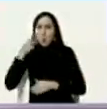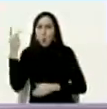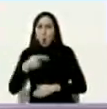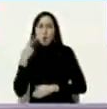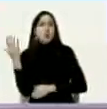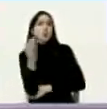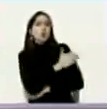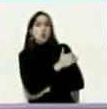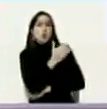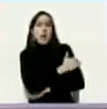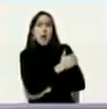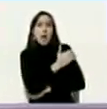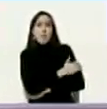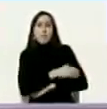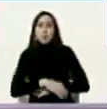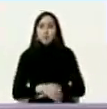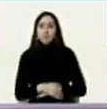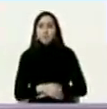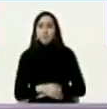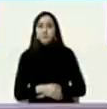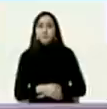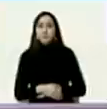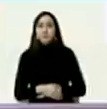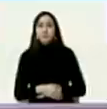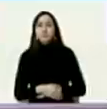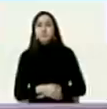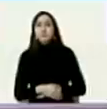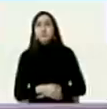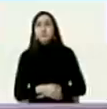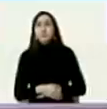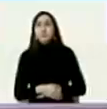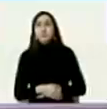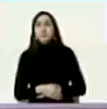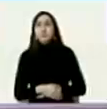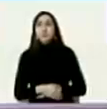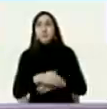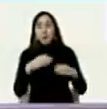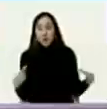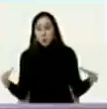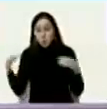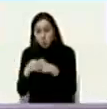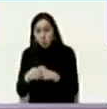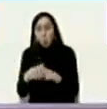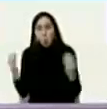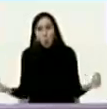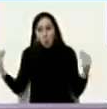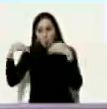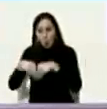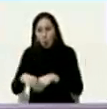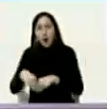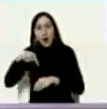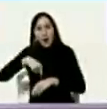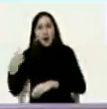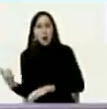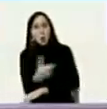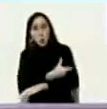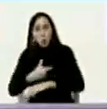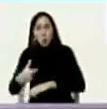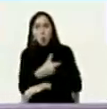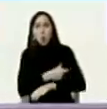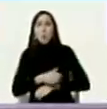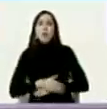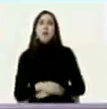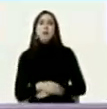oposición que rompieron con el extremismo con la delegación oficial del gobierno bolivariano